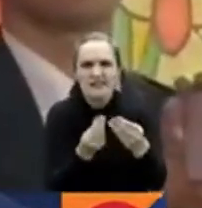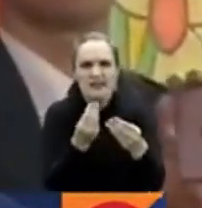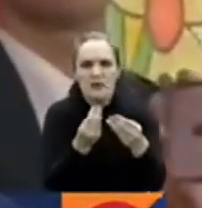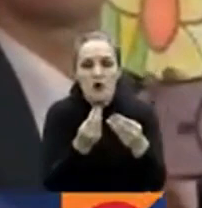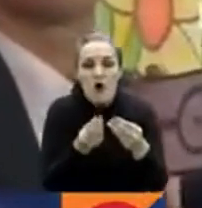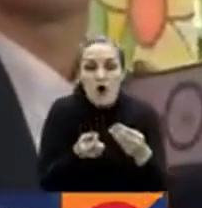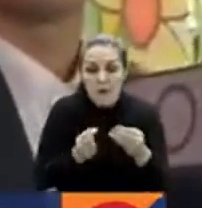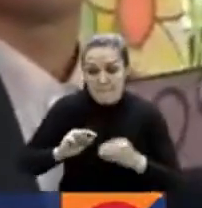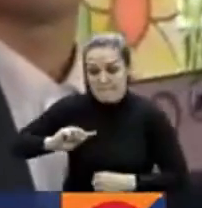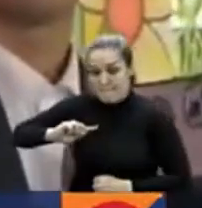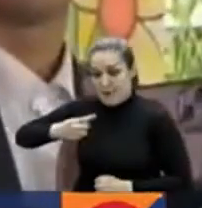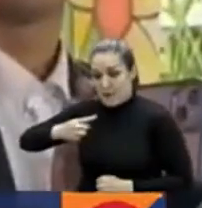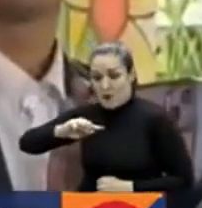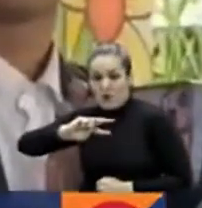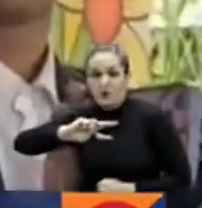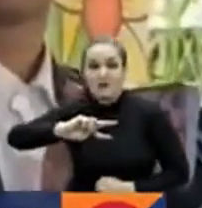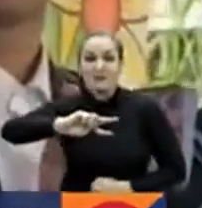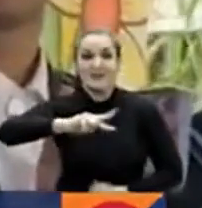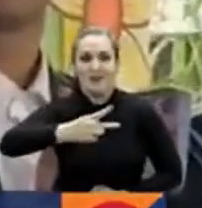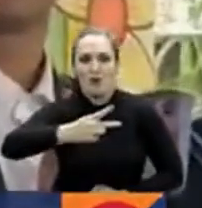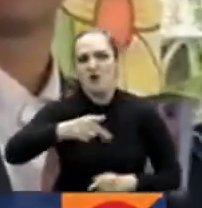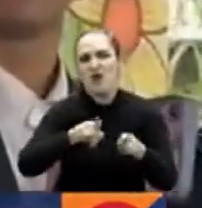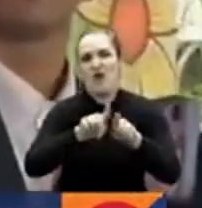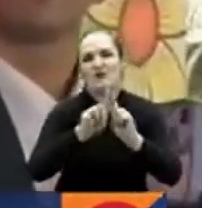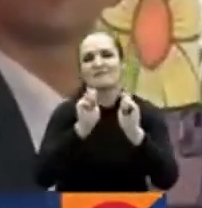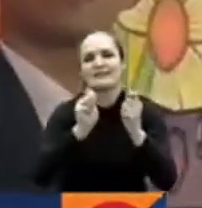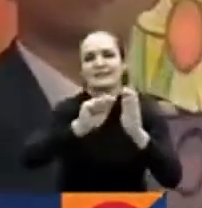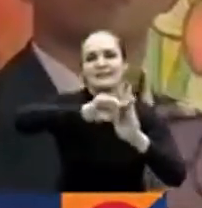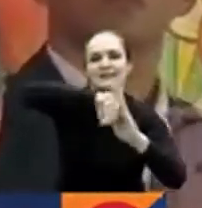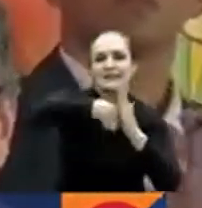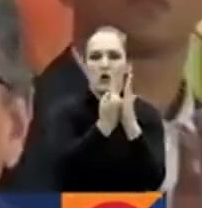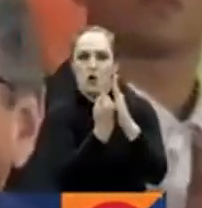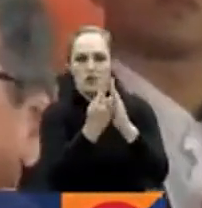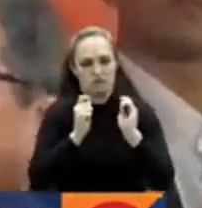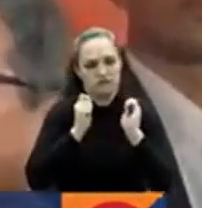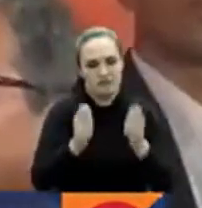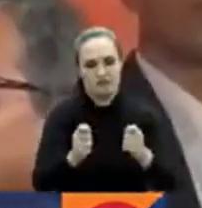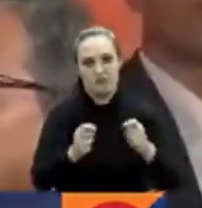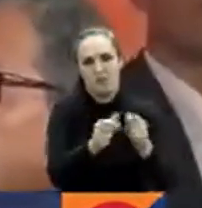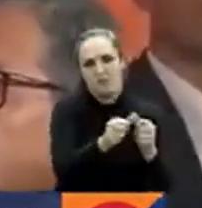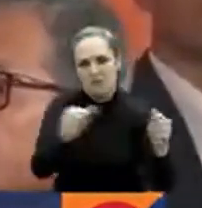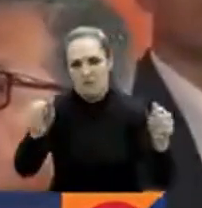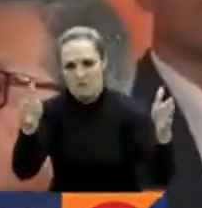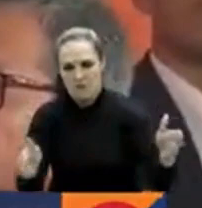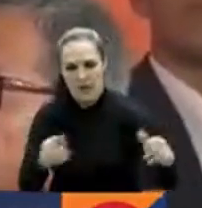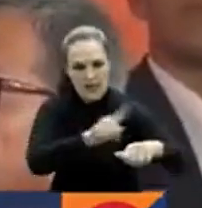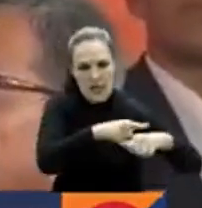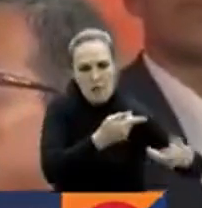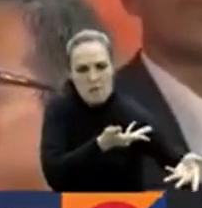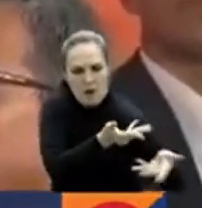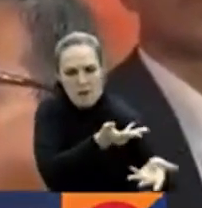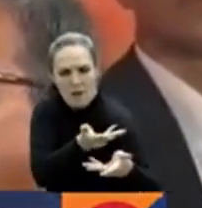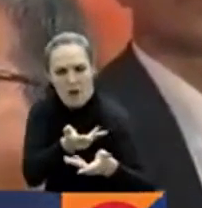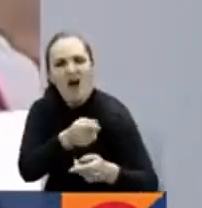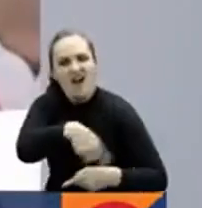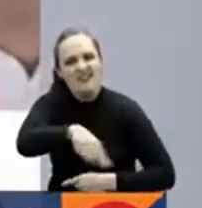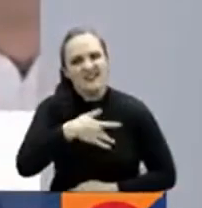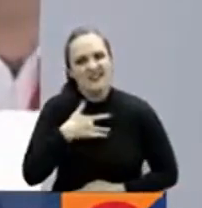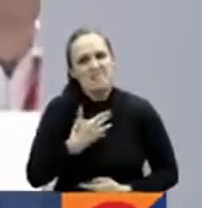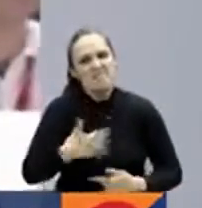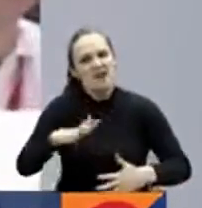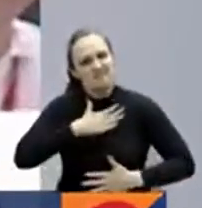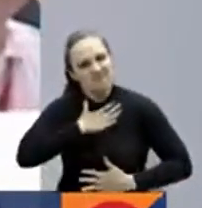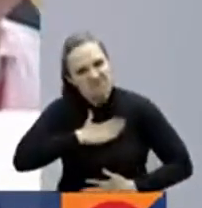segundo ciclo de conversaciones, vamos a transitar, digamos, por ese camino más tranquilos, más confiados.